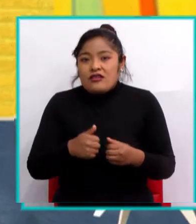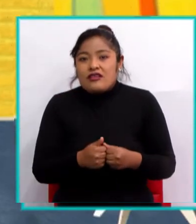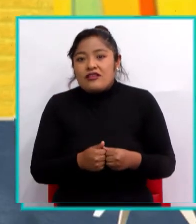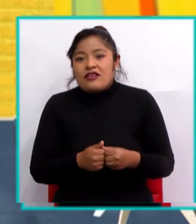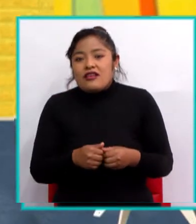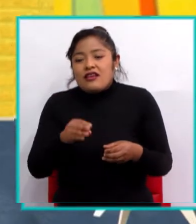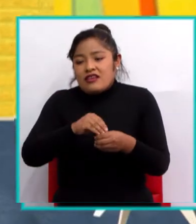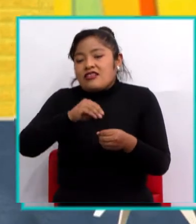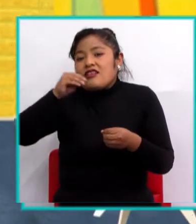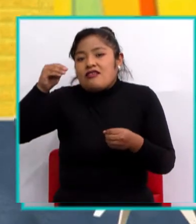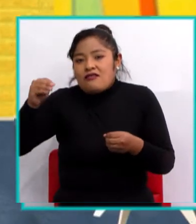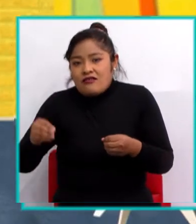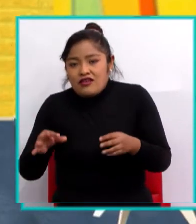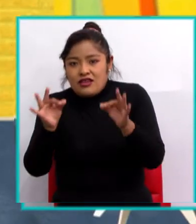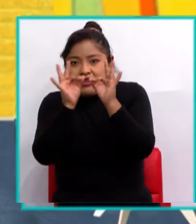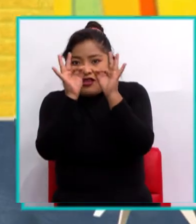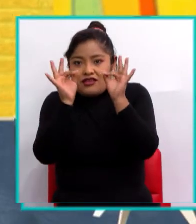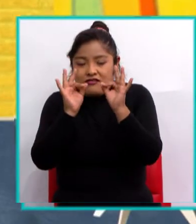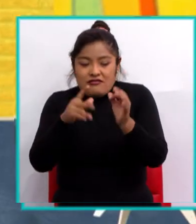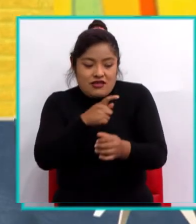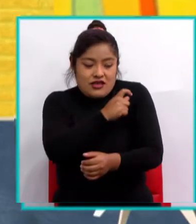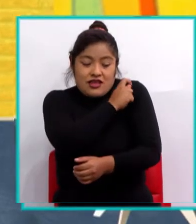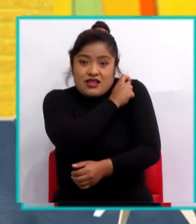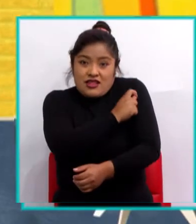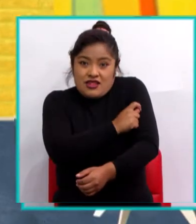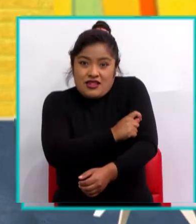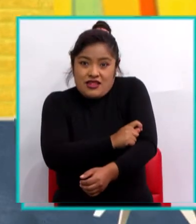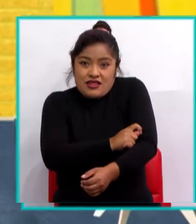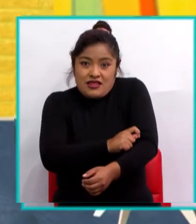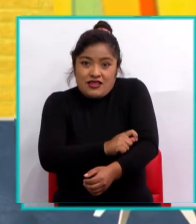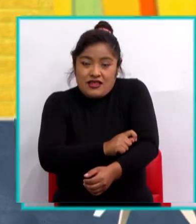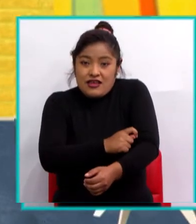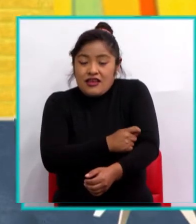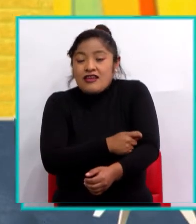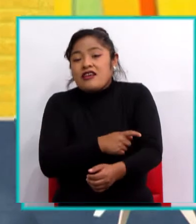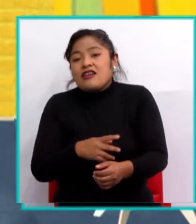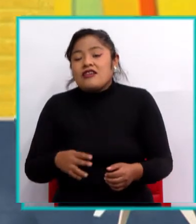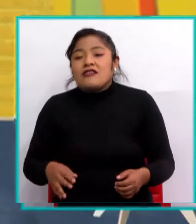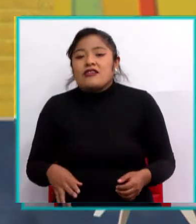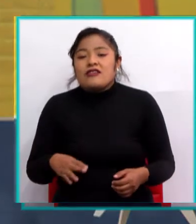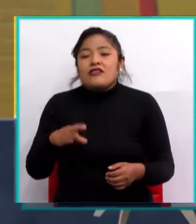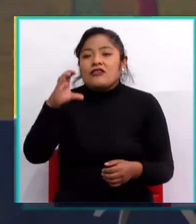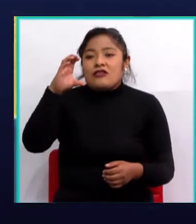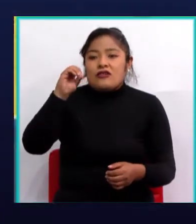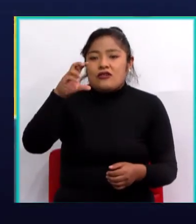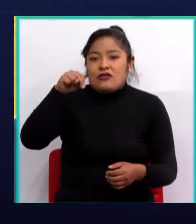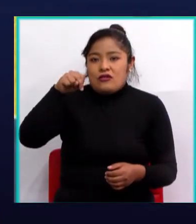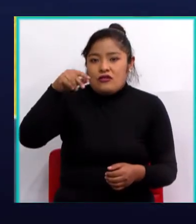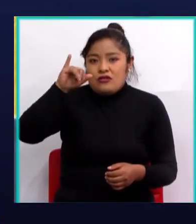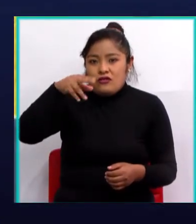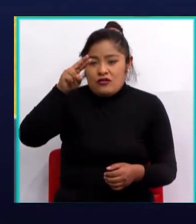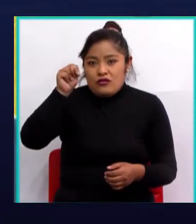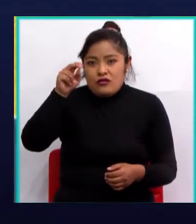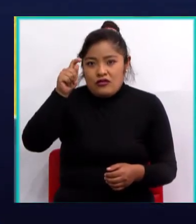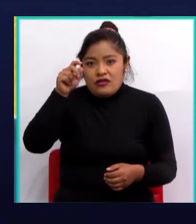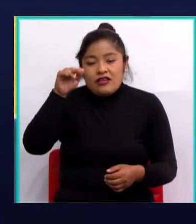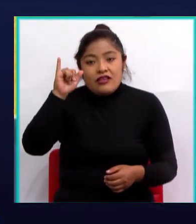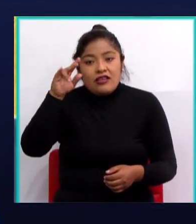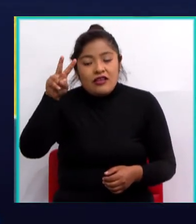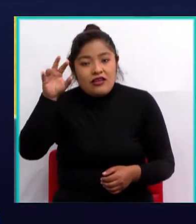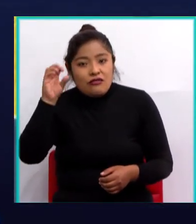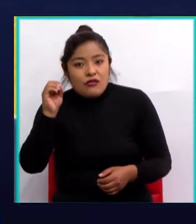externa que está formada por tejido conjuntivo. El siguiente componente son los capilares.